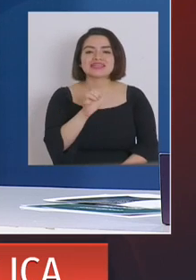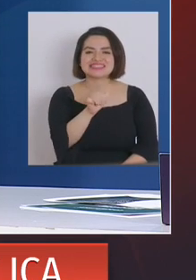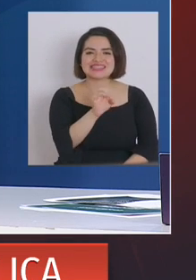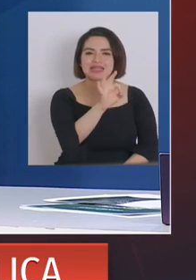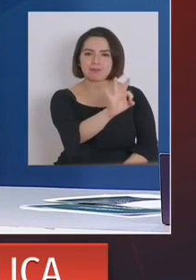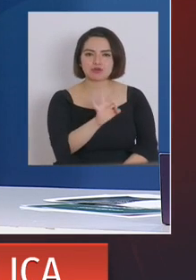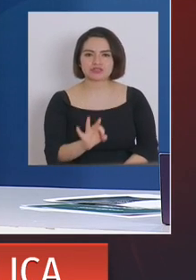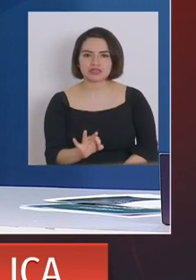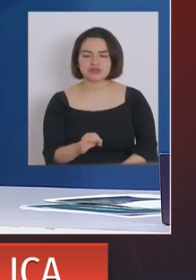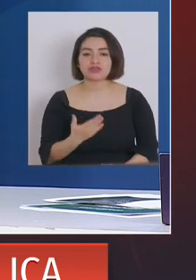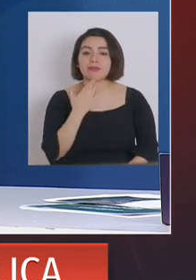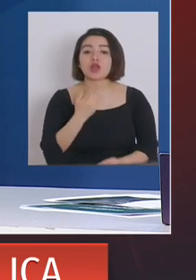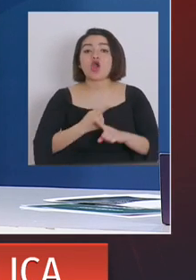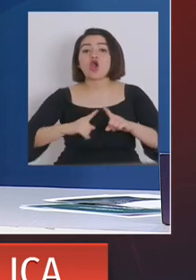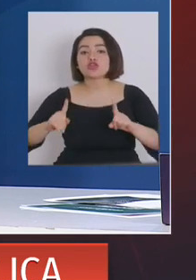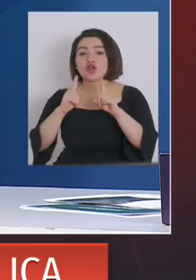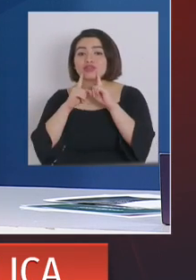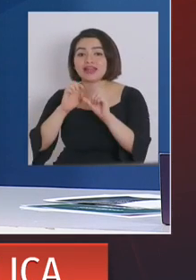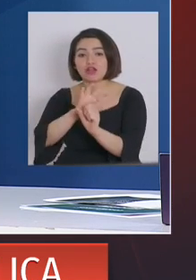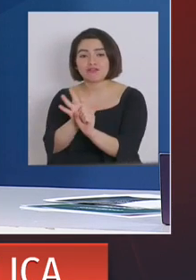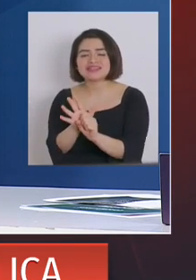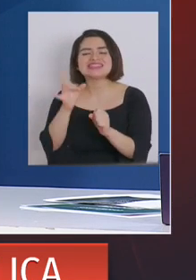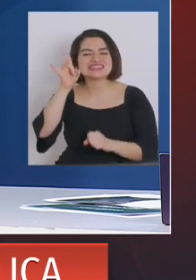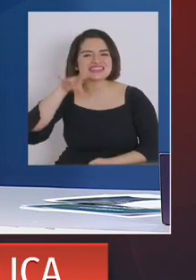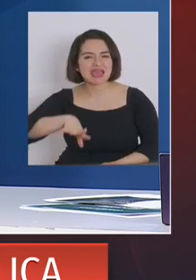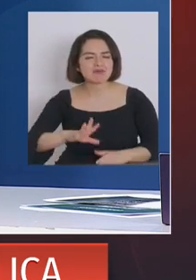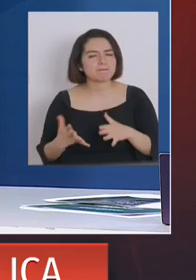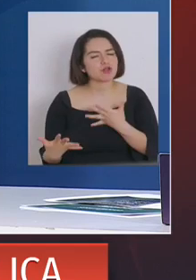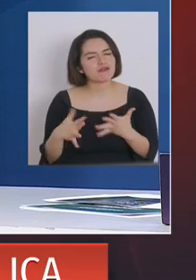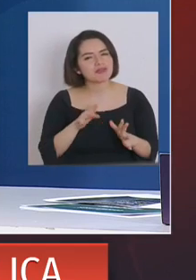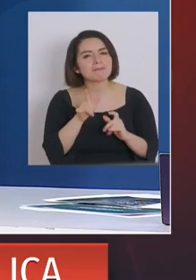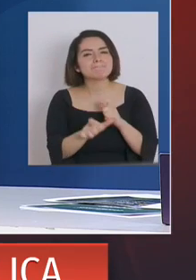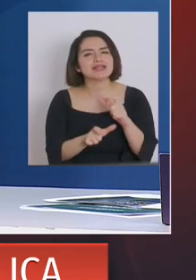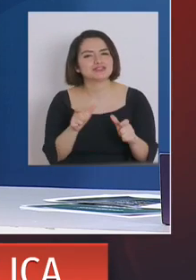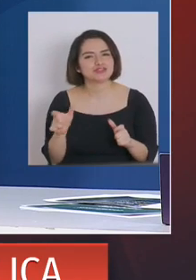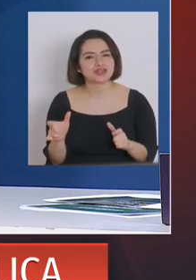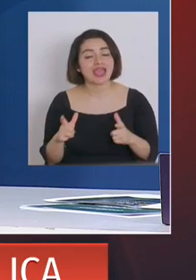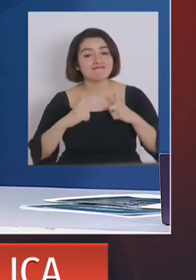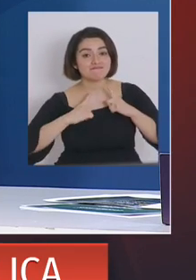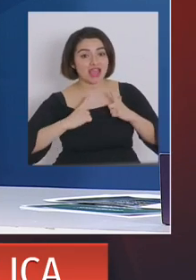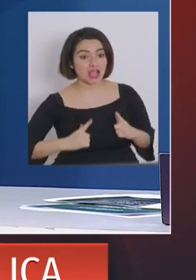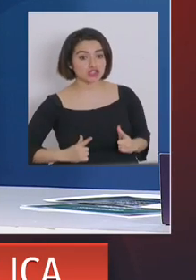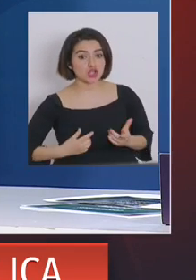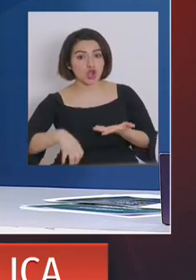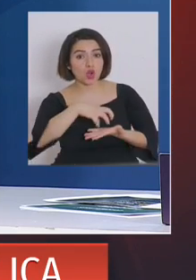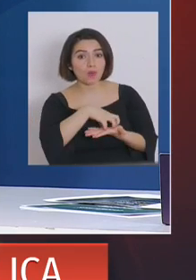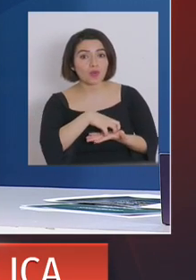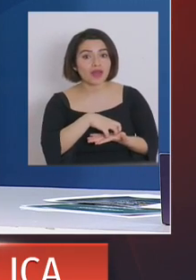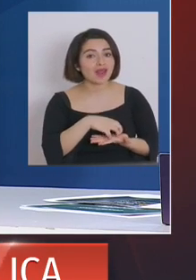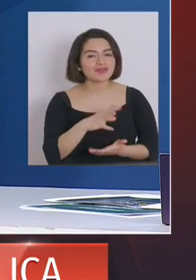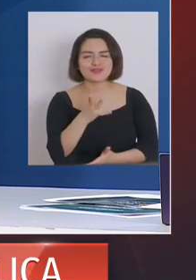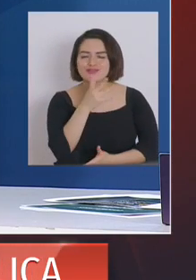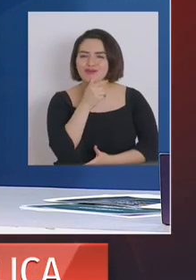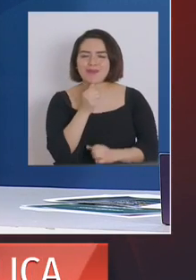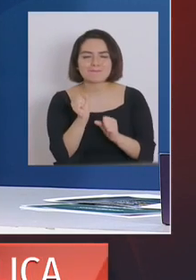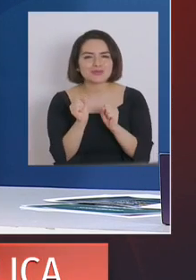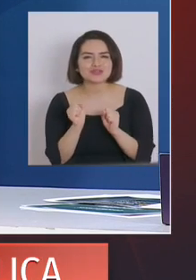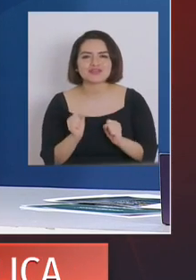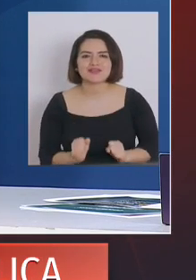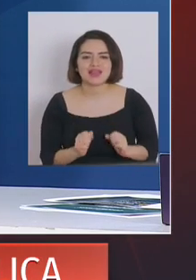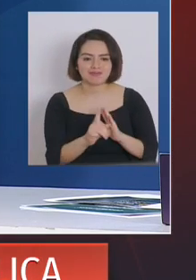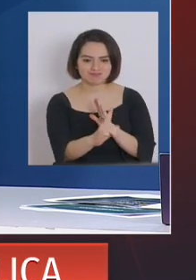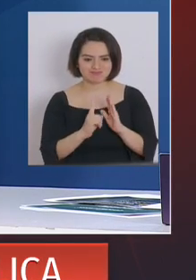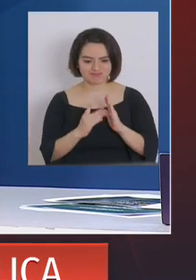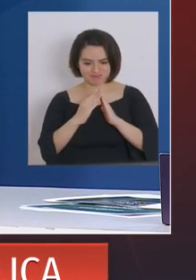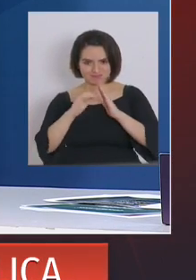abierto otra residencia sanitaria porque sabemos que probablemente las personas que están veraneando en una comuna no cuentan con todas las posibilidades de hacer un